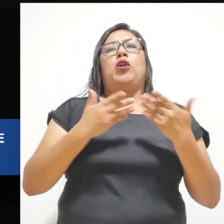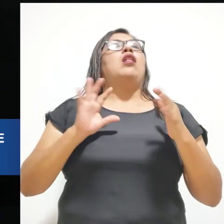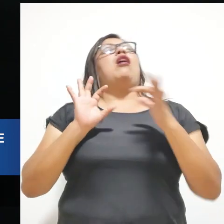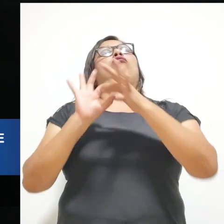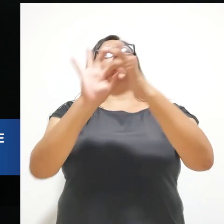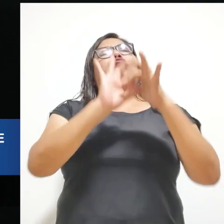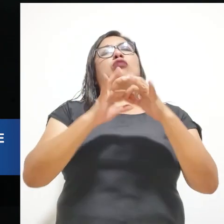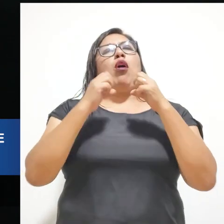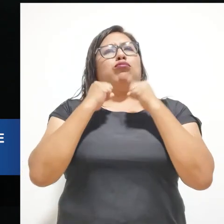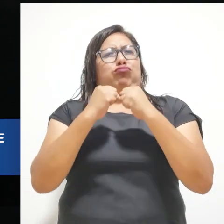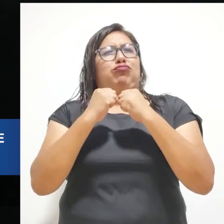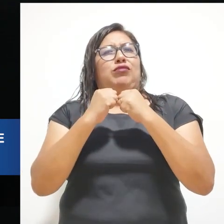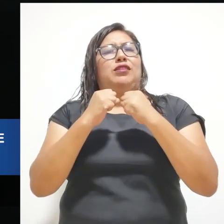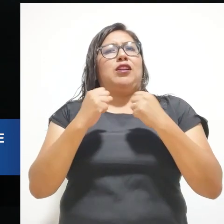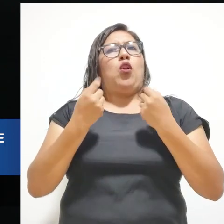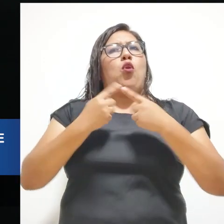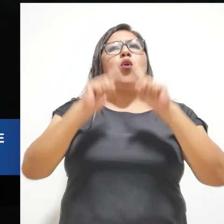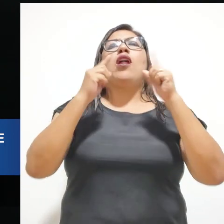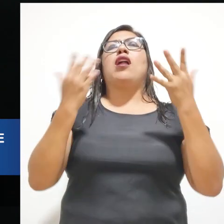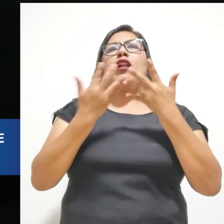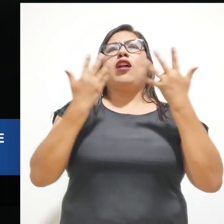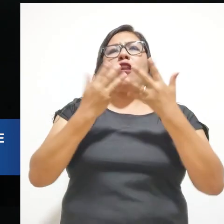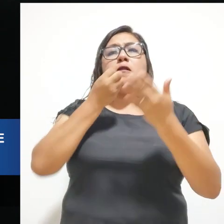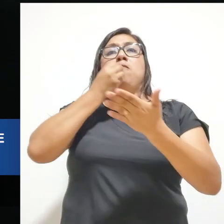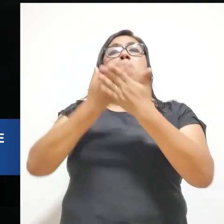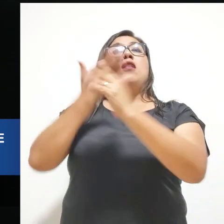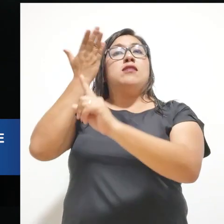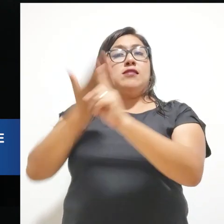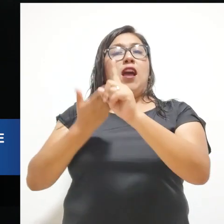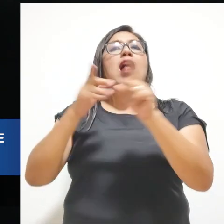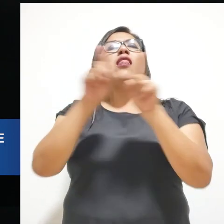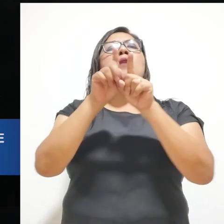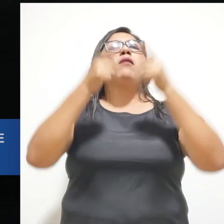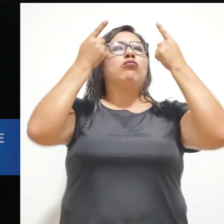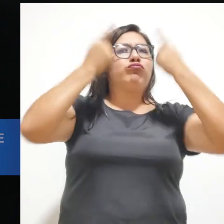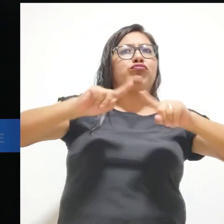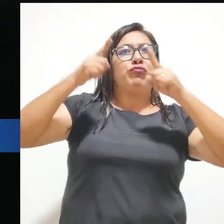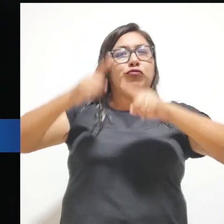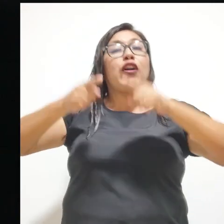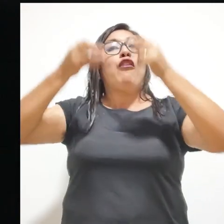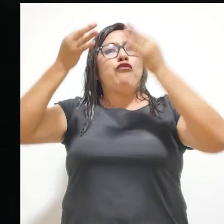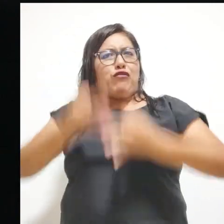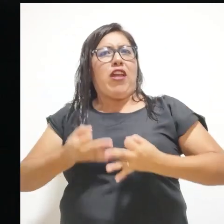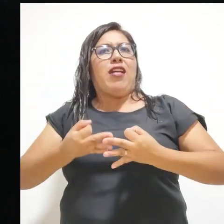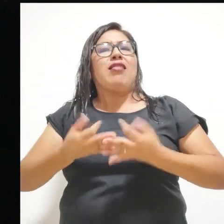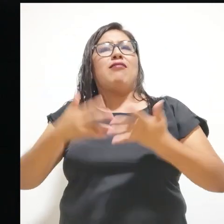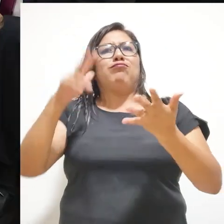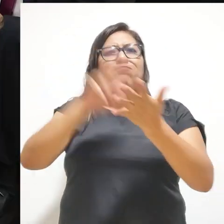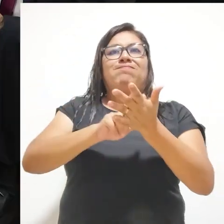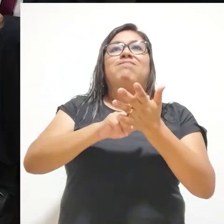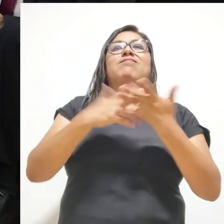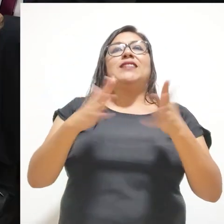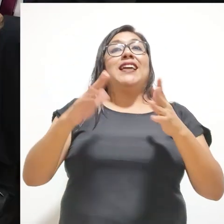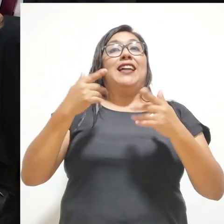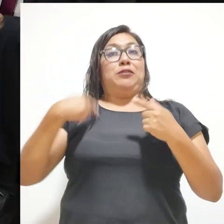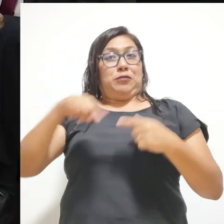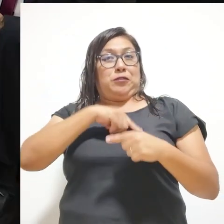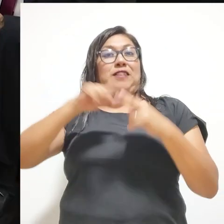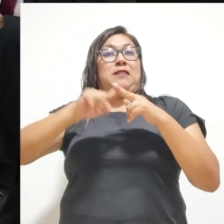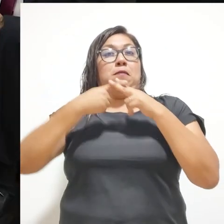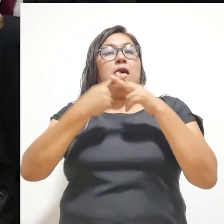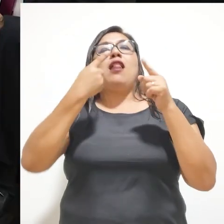hacer sinergia y lograr no solamente bienestar, sino con acciones concretas que estamos logrando